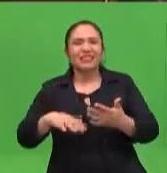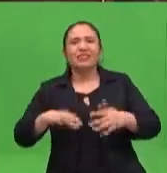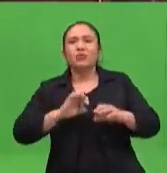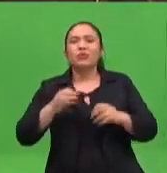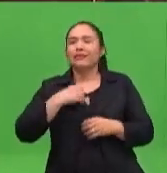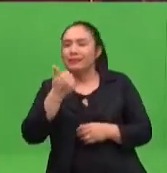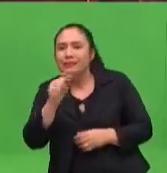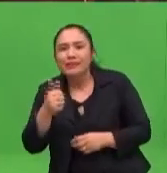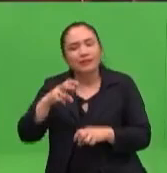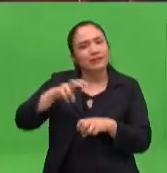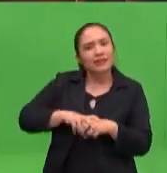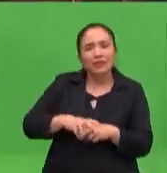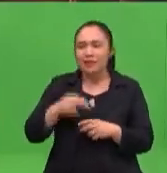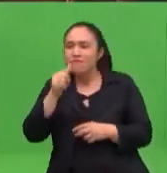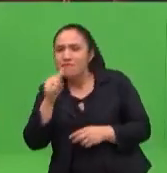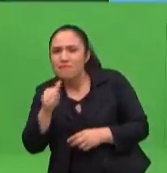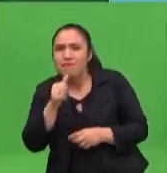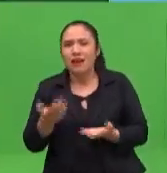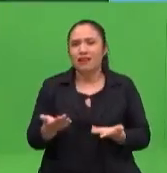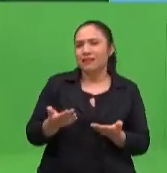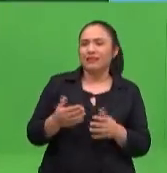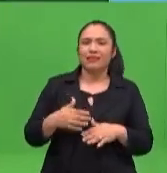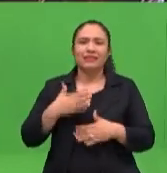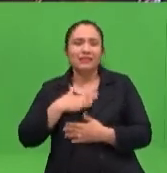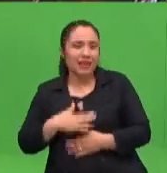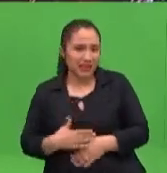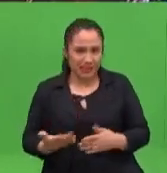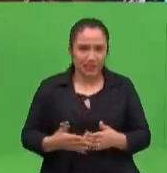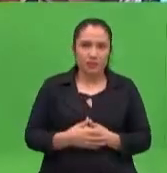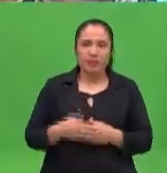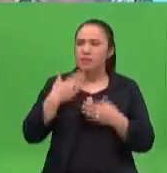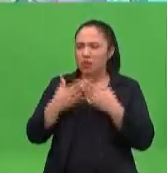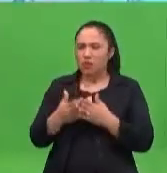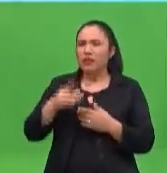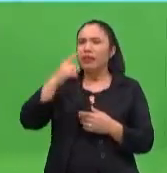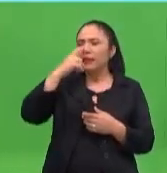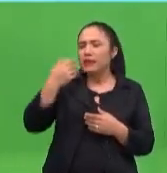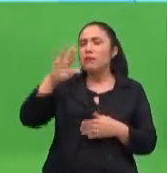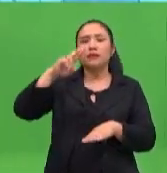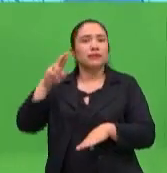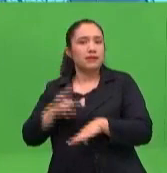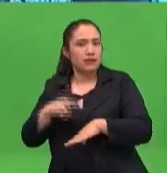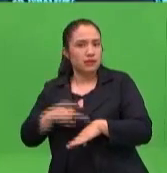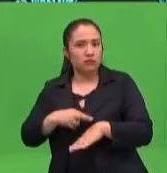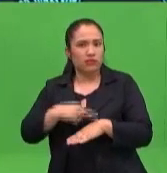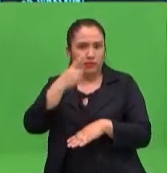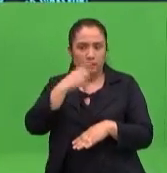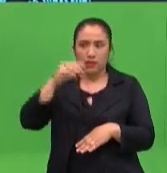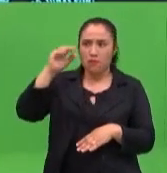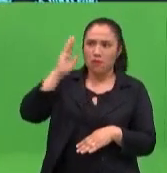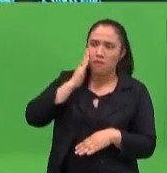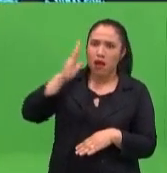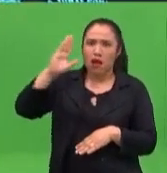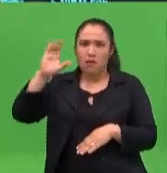responsabilidad finalmente? Mamá más, la abuela, el papá también, los tíos, los